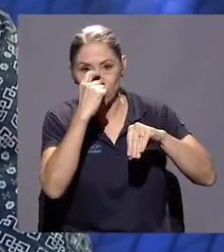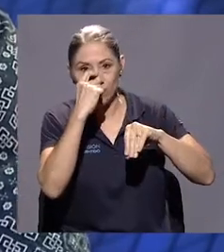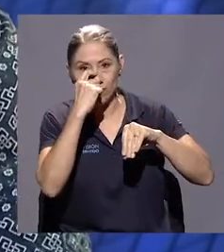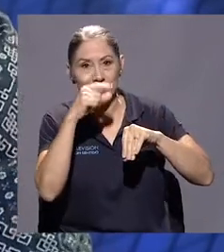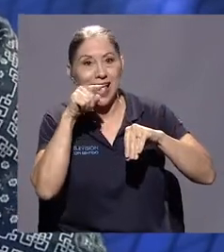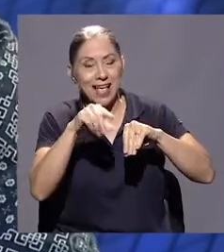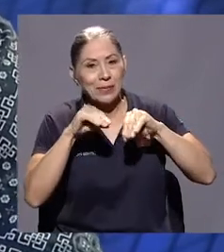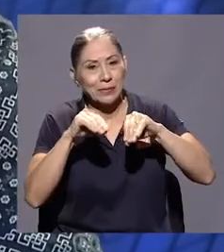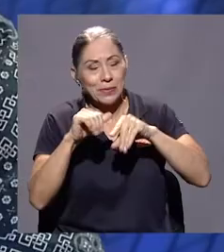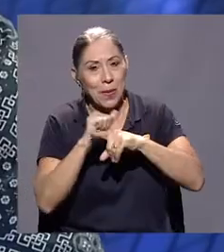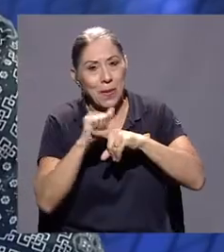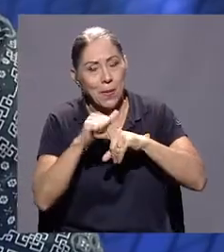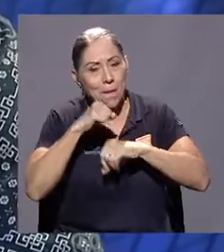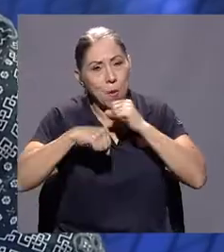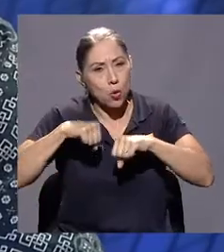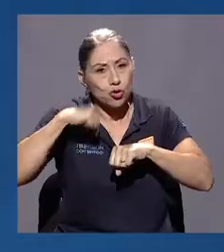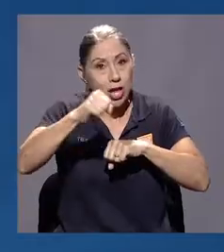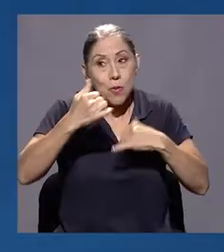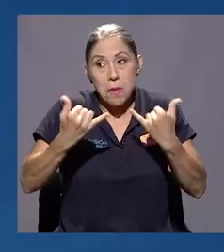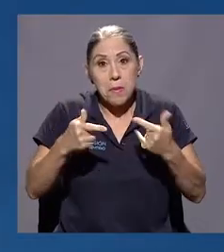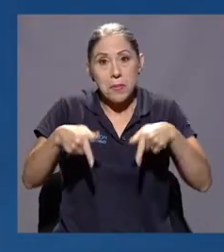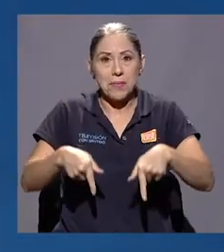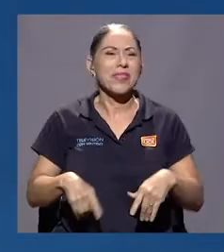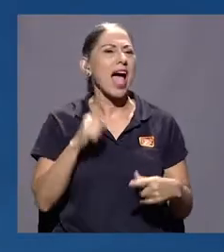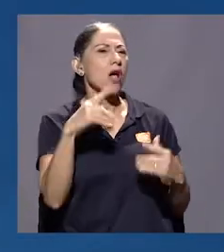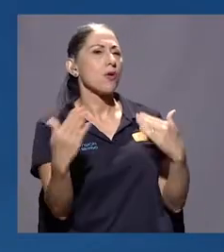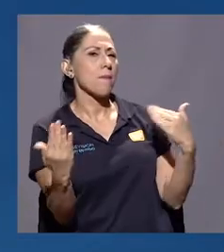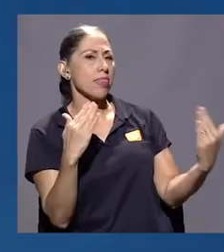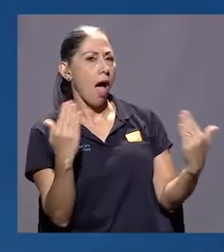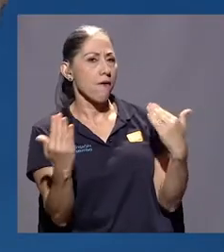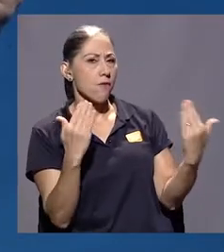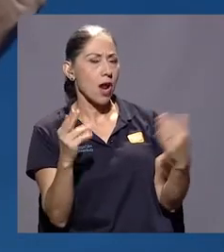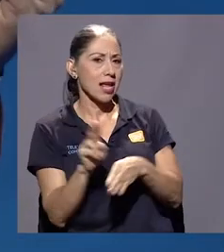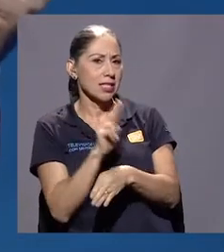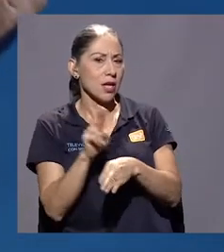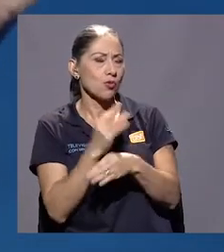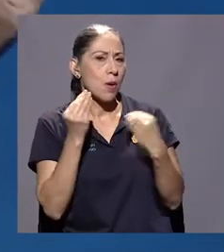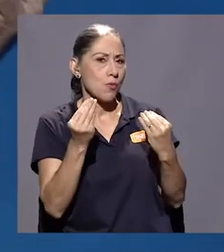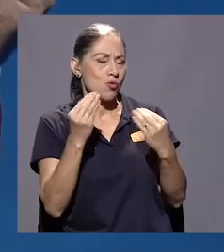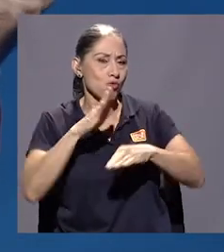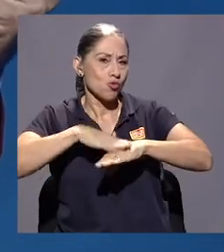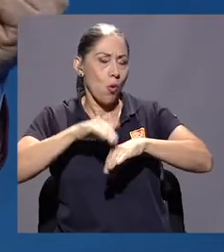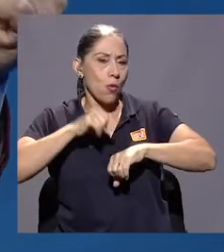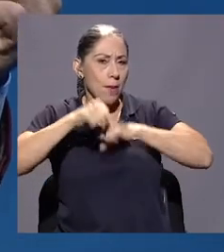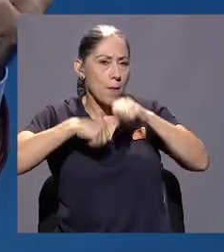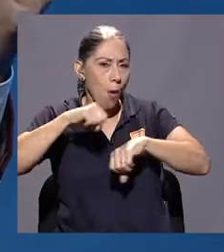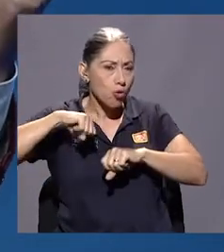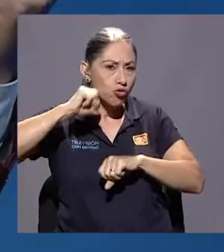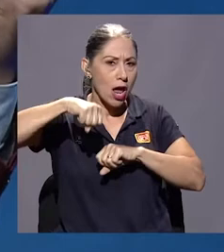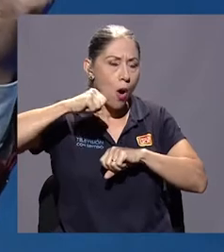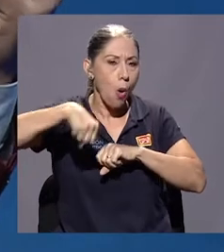aquí estamos. Hay una metáfora que se usa mucho del boxeo, ¿verdad?